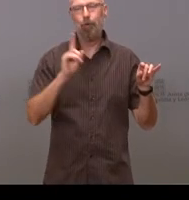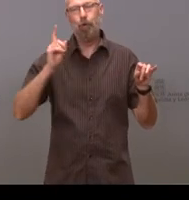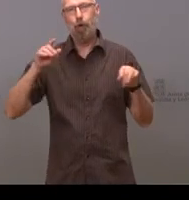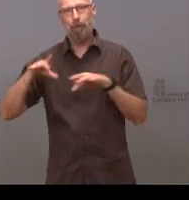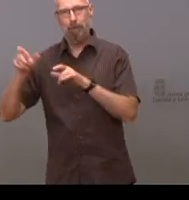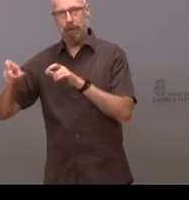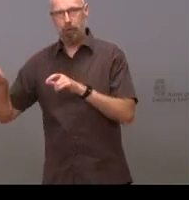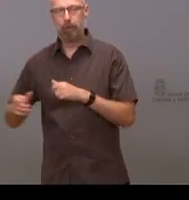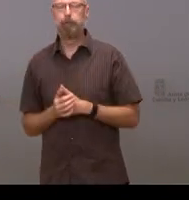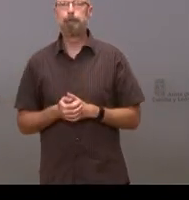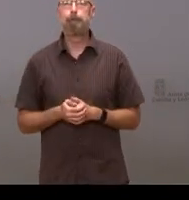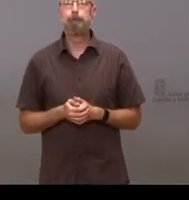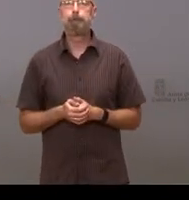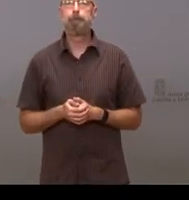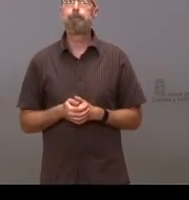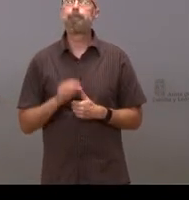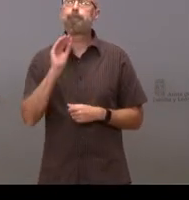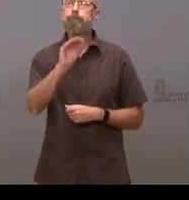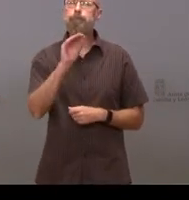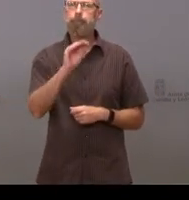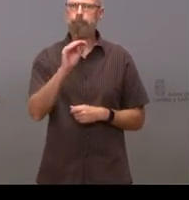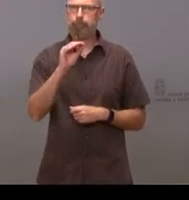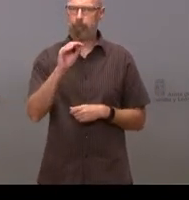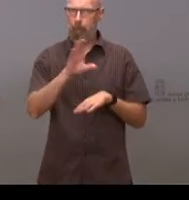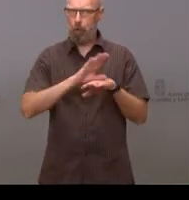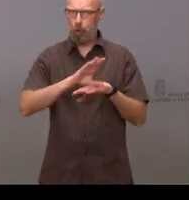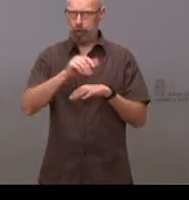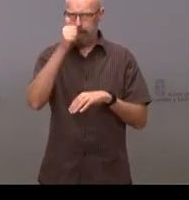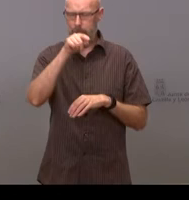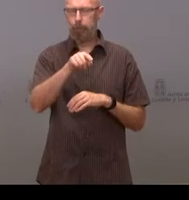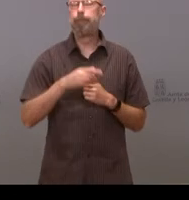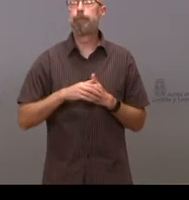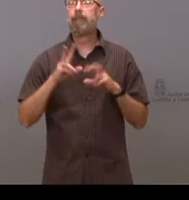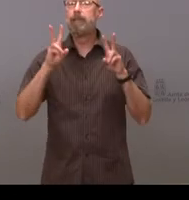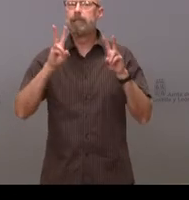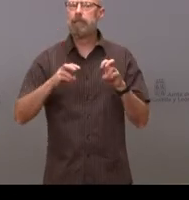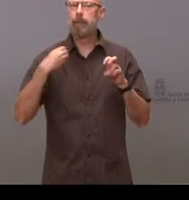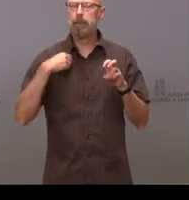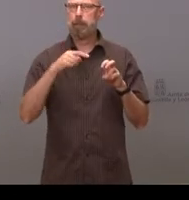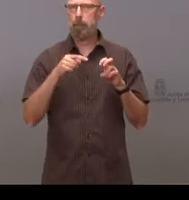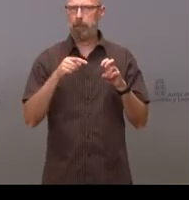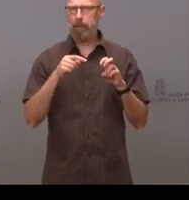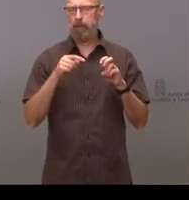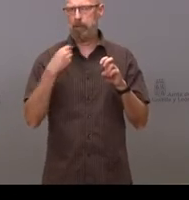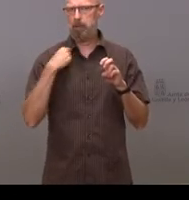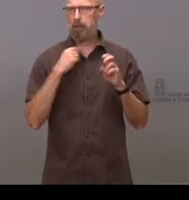si para el consejero le quería insistir en el tema de esa cronología del incendio